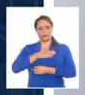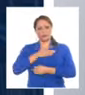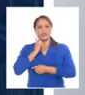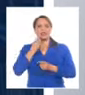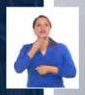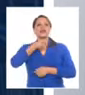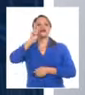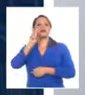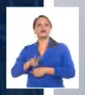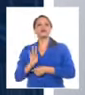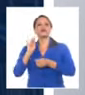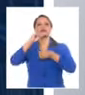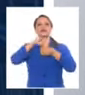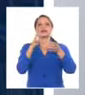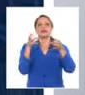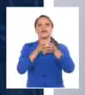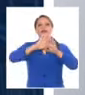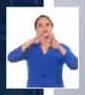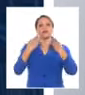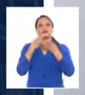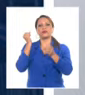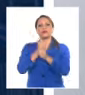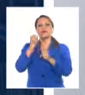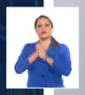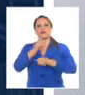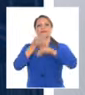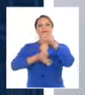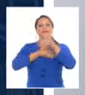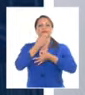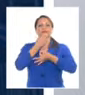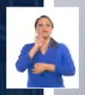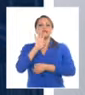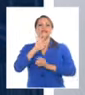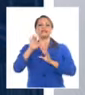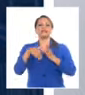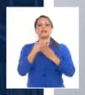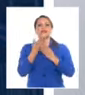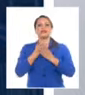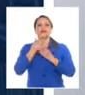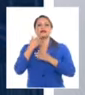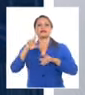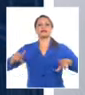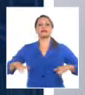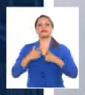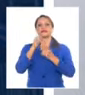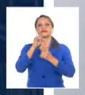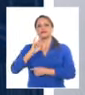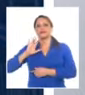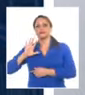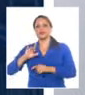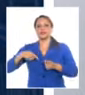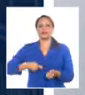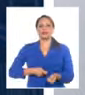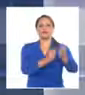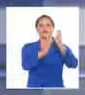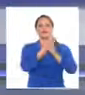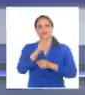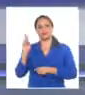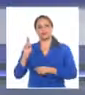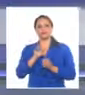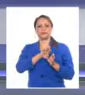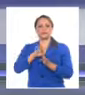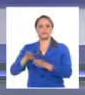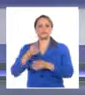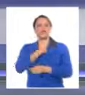evaluación integral de lo realizado y se trazarán pautas a sólo 15 días del aniversario 65 del triunfo de la revolución. Al